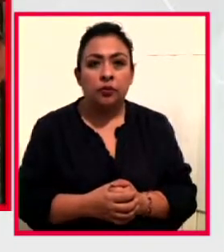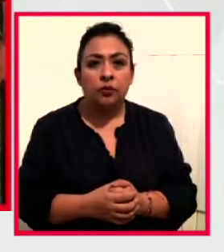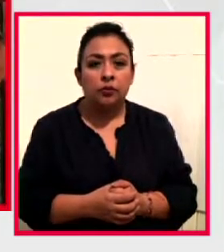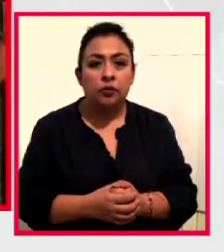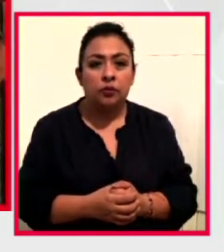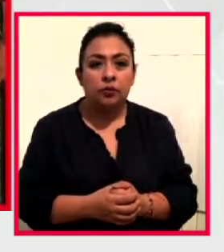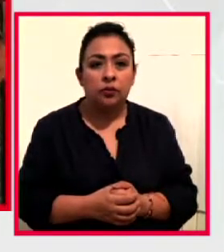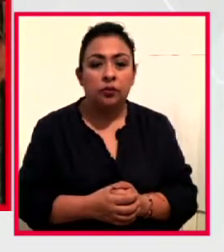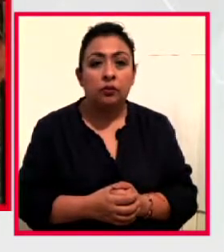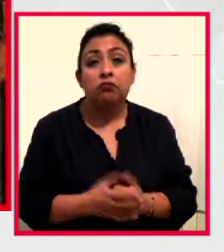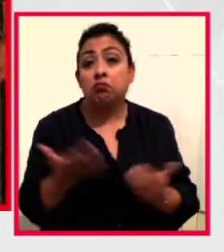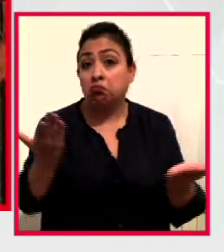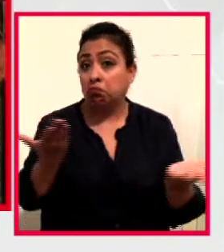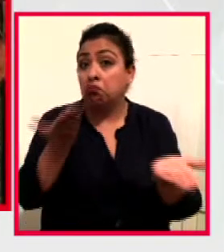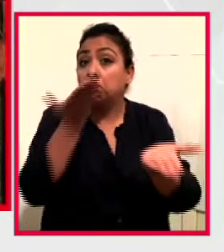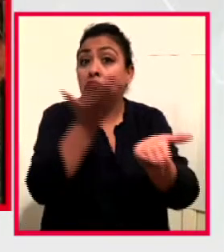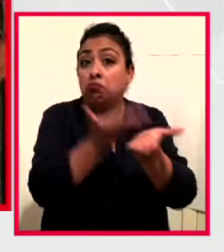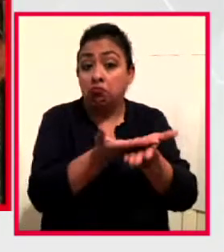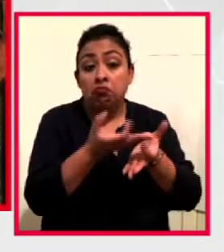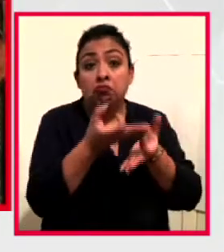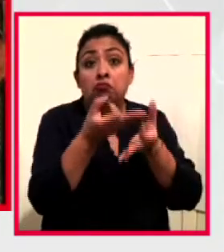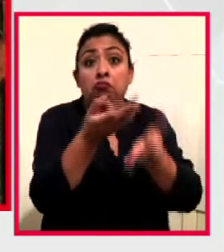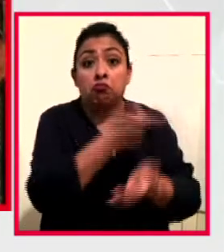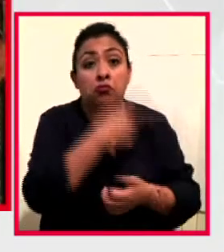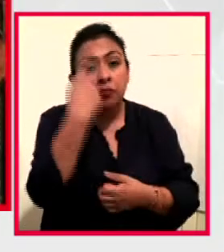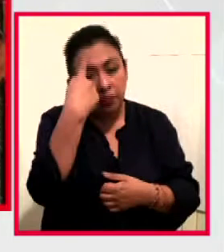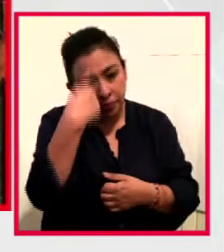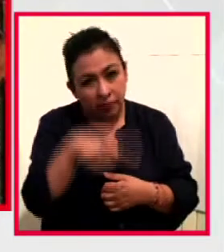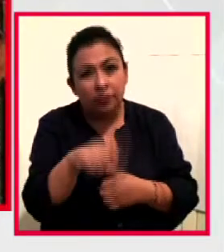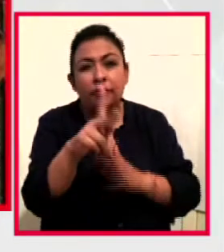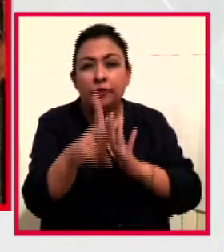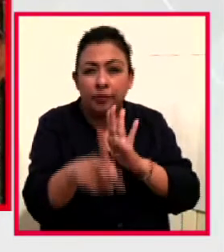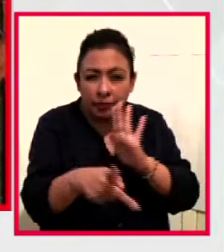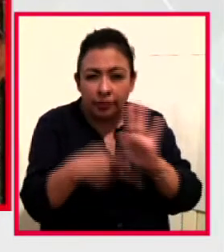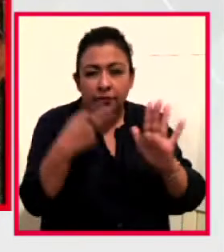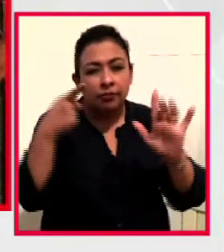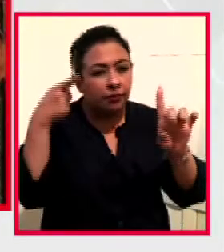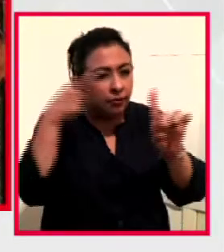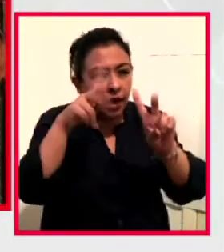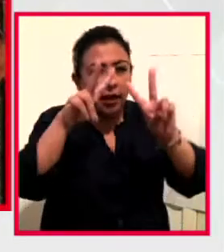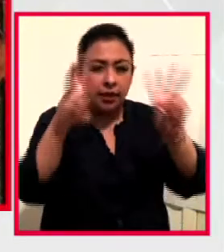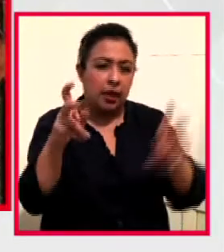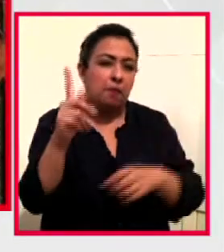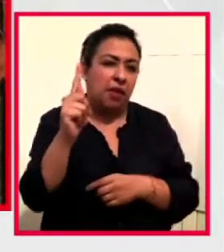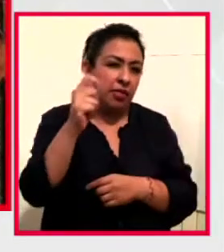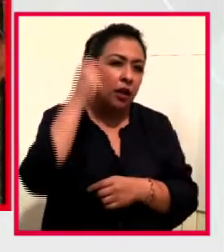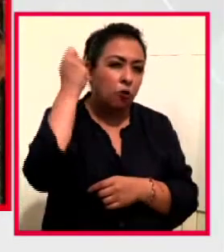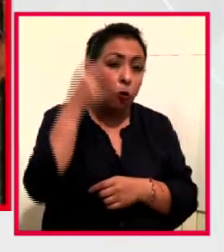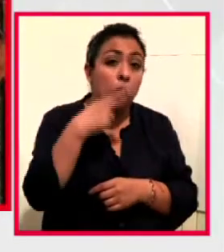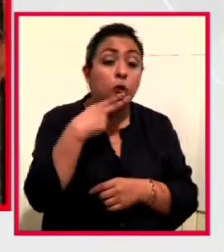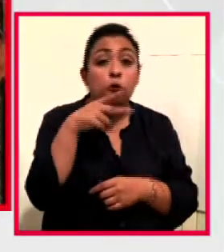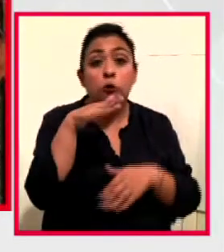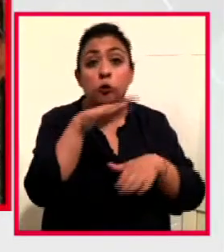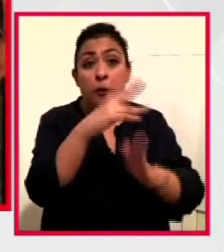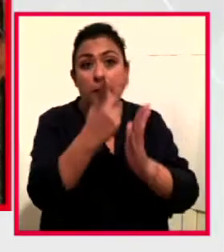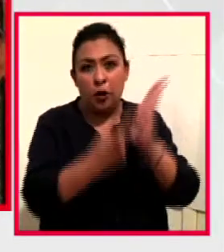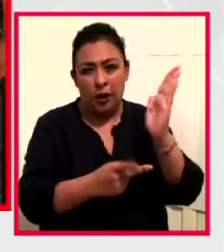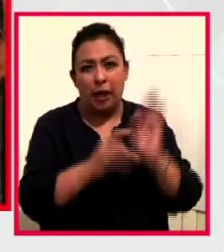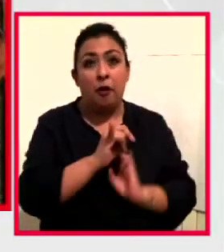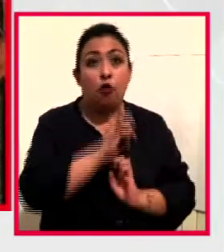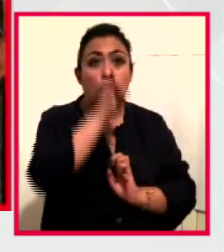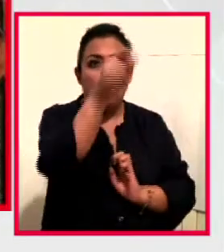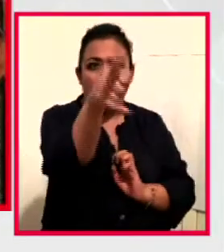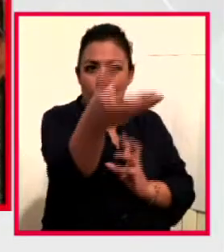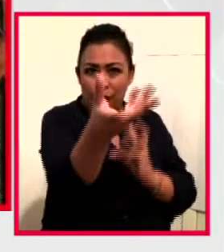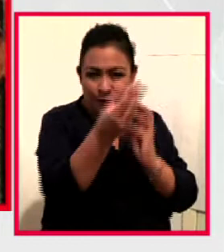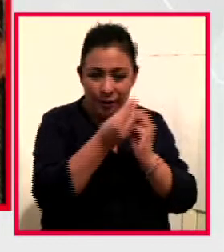Una propuesta muy atractiva para volvernos avesados en estos temas tecnológicos. Y a propósito del programa Contigo a la Distancia, no